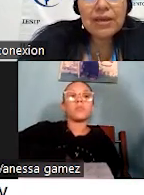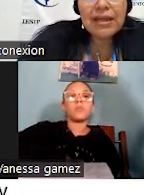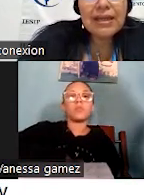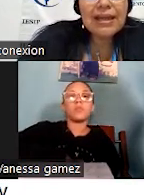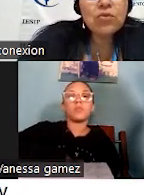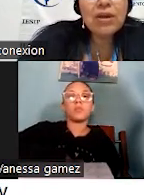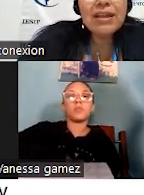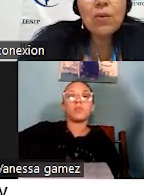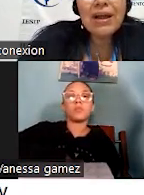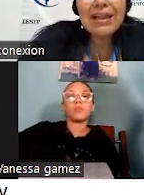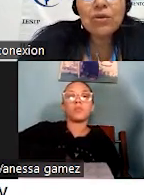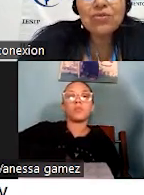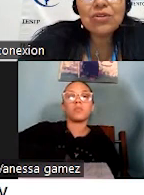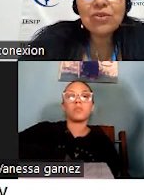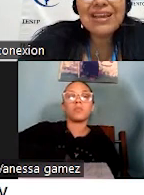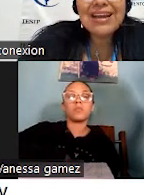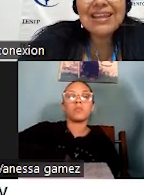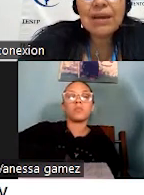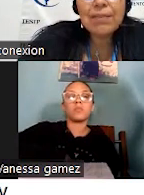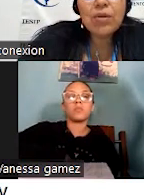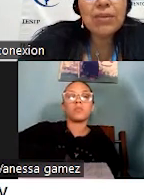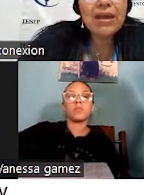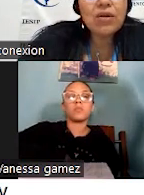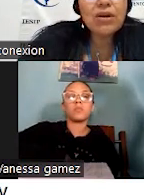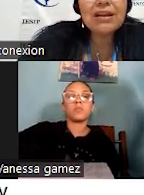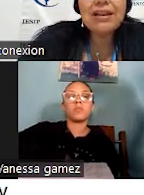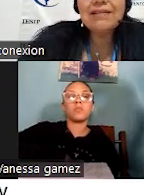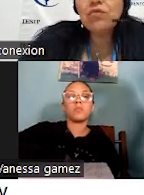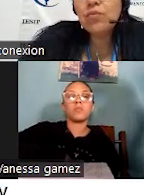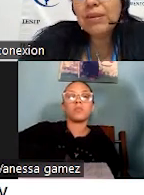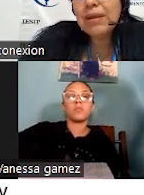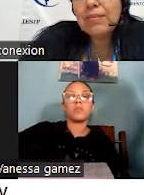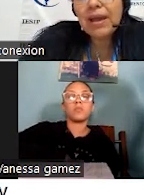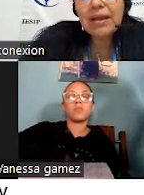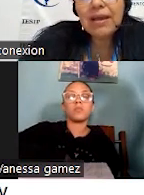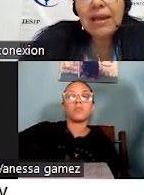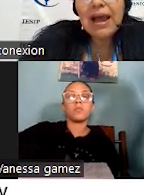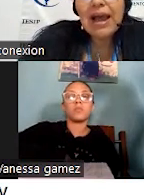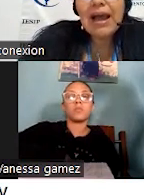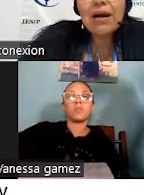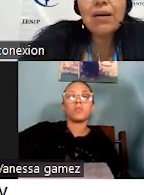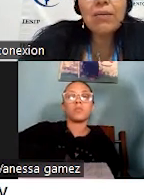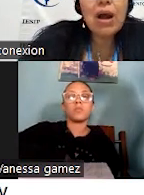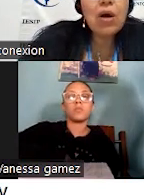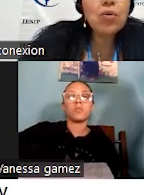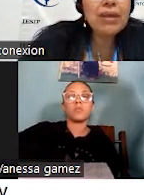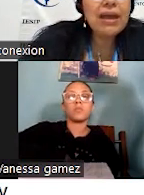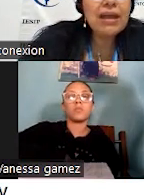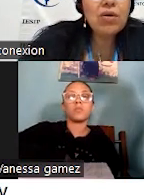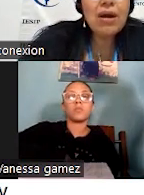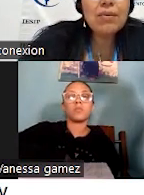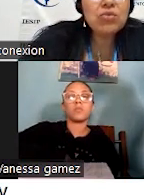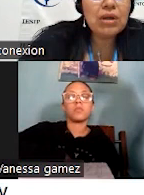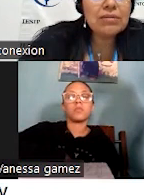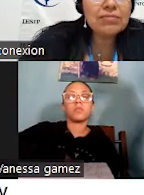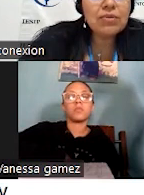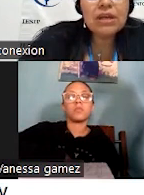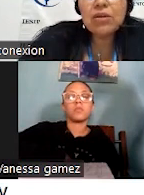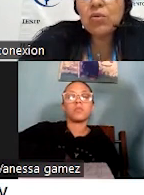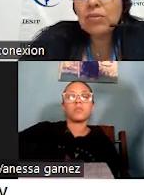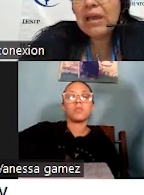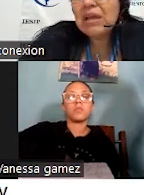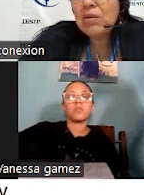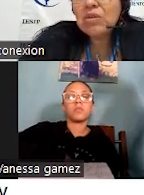espacio, no es igual el concepto de calidad para un viajero que realiza su primer viaje a un viajero habitual,